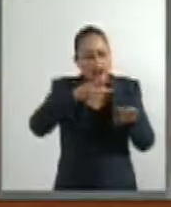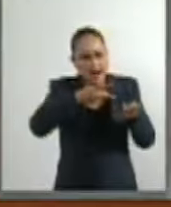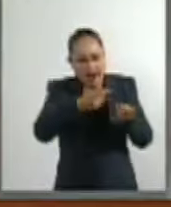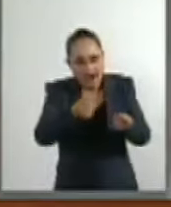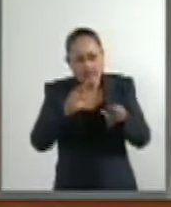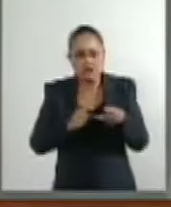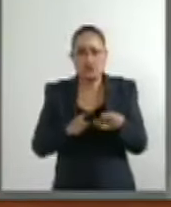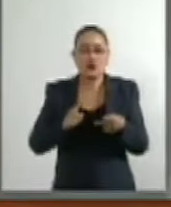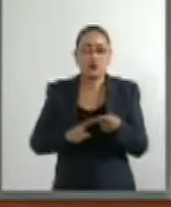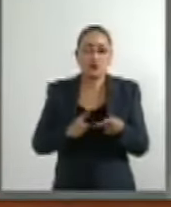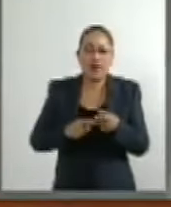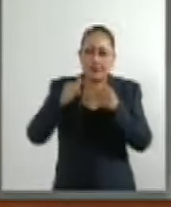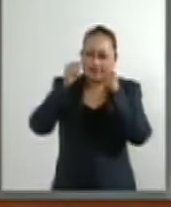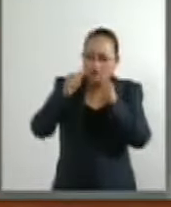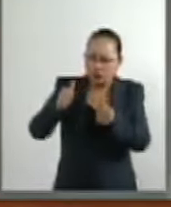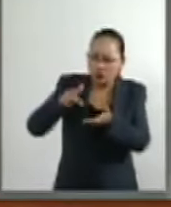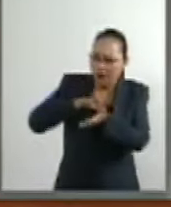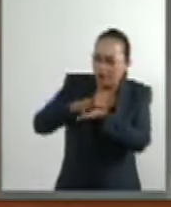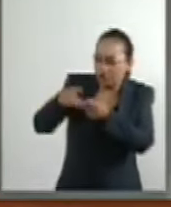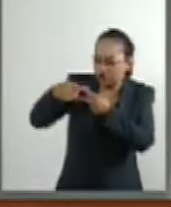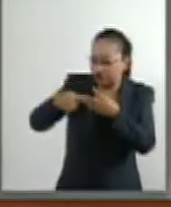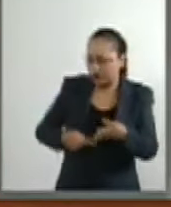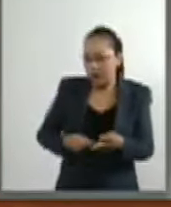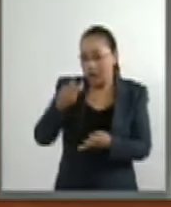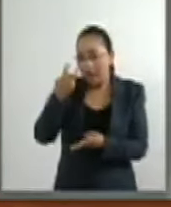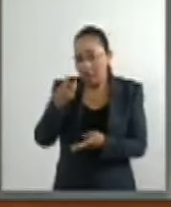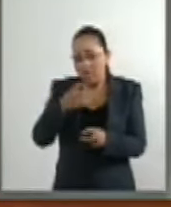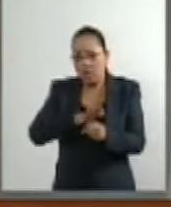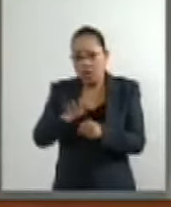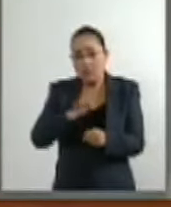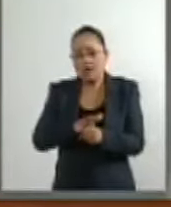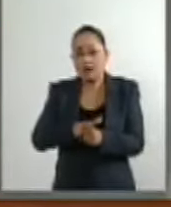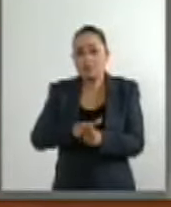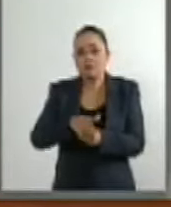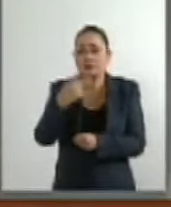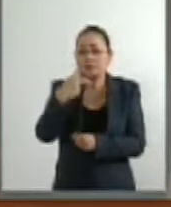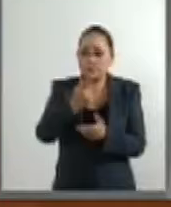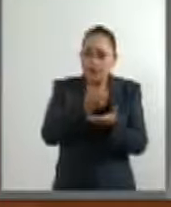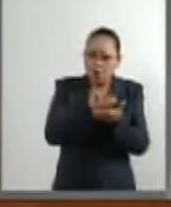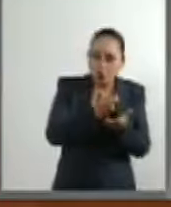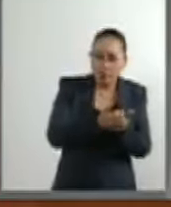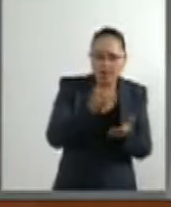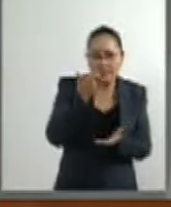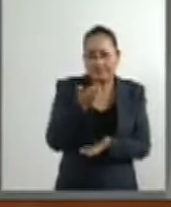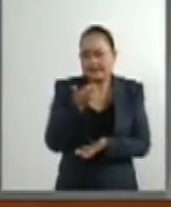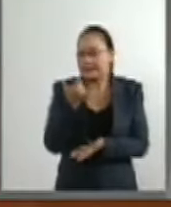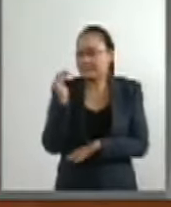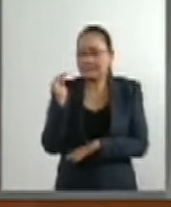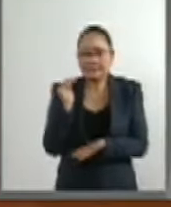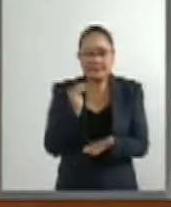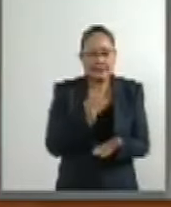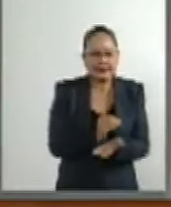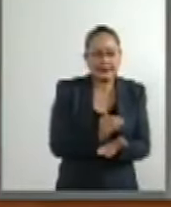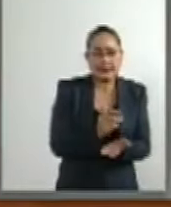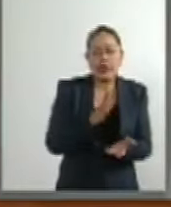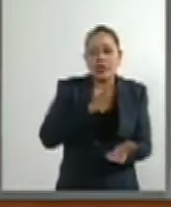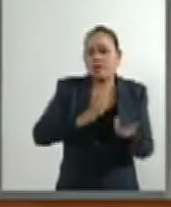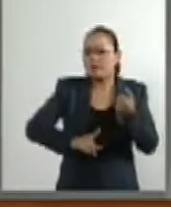atención y apoyo, dejan maltrecha la economía de los pacientes y, sobre todo, de sus familiares,